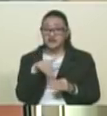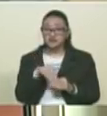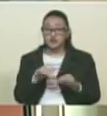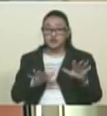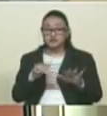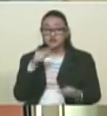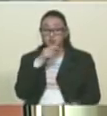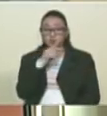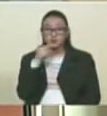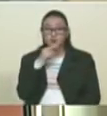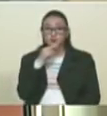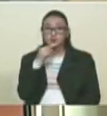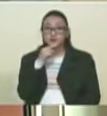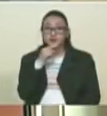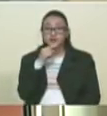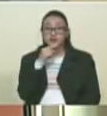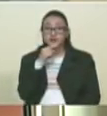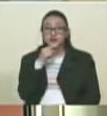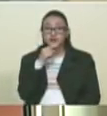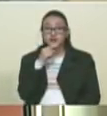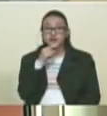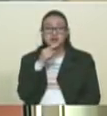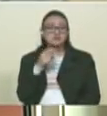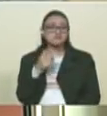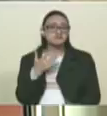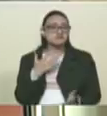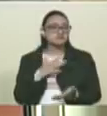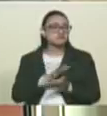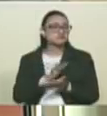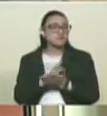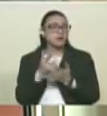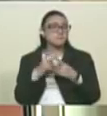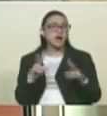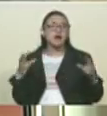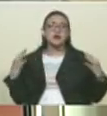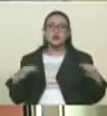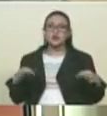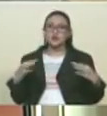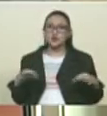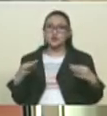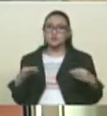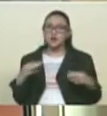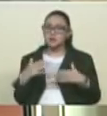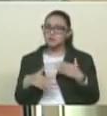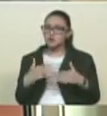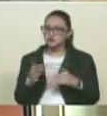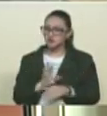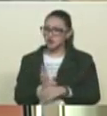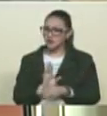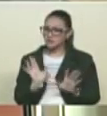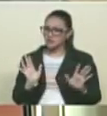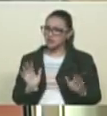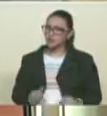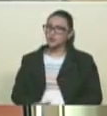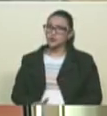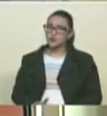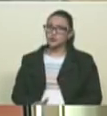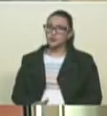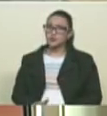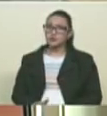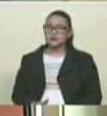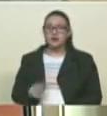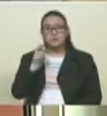15 de octubre estaban transcurriendo en total paz, en total normalidad y que el proceso era muy rápido, que la gente saliera